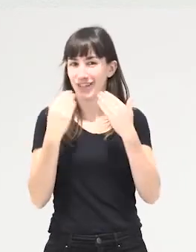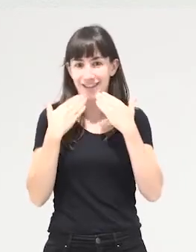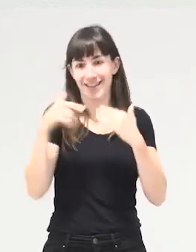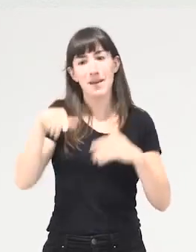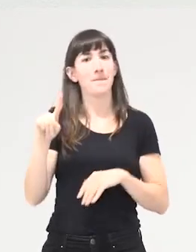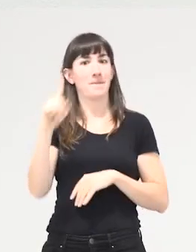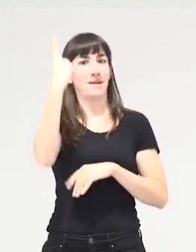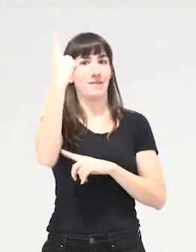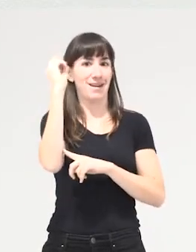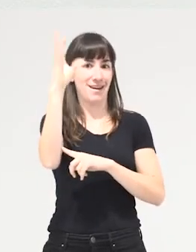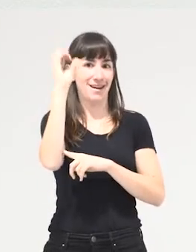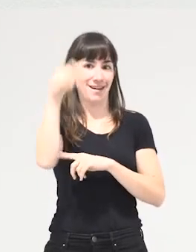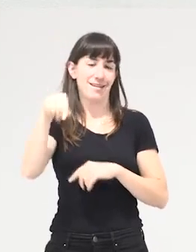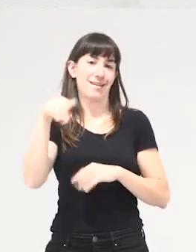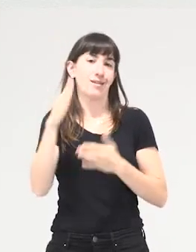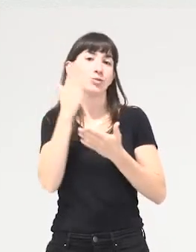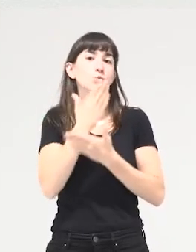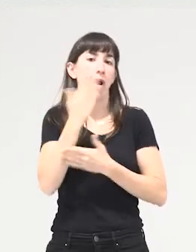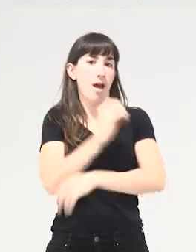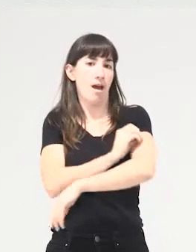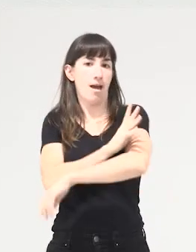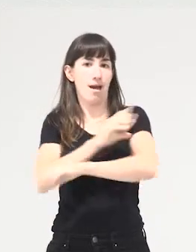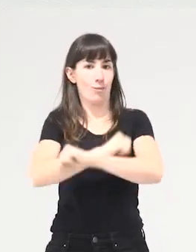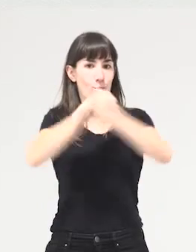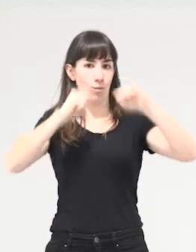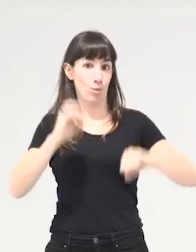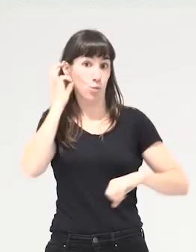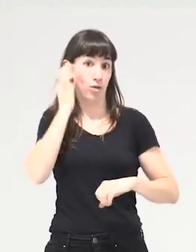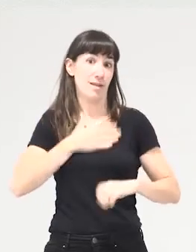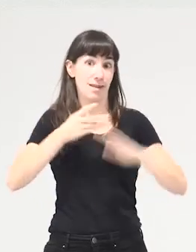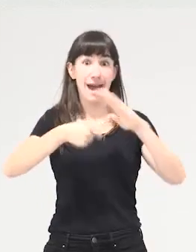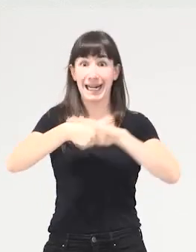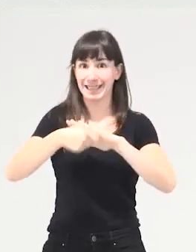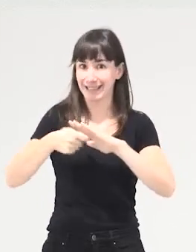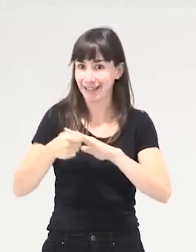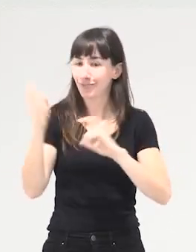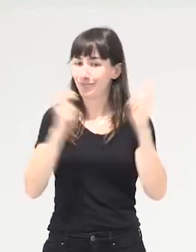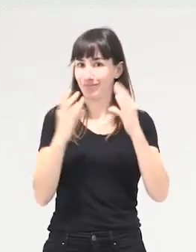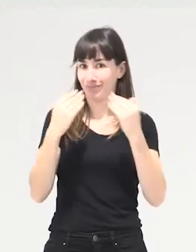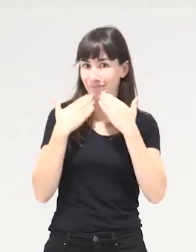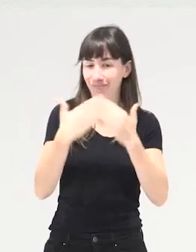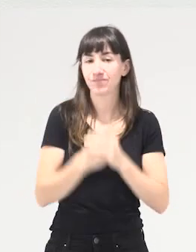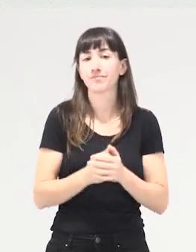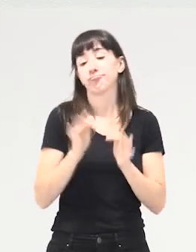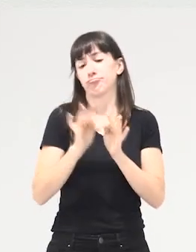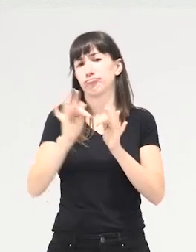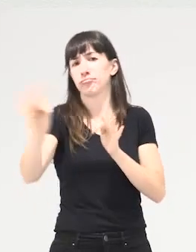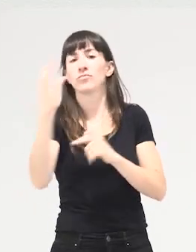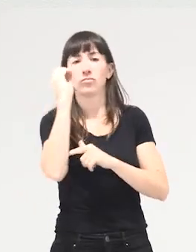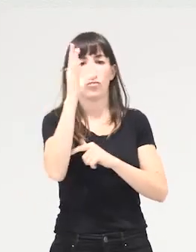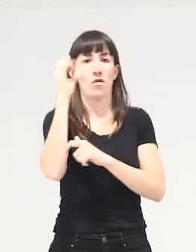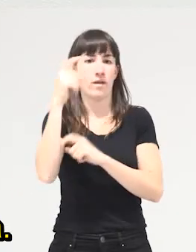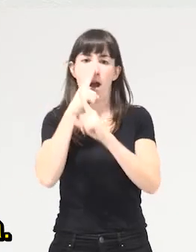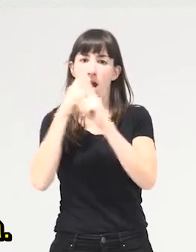conferencia que nos propone la Escuela de Empoderamiento de Gasteiz y bueno que a la vez hace parte de una serie de conferencias que van a tener lugar a